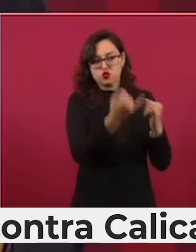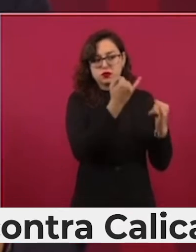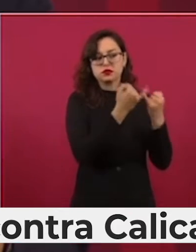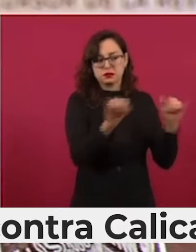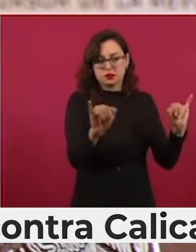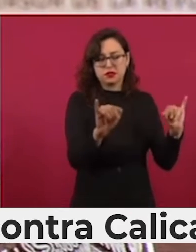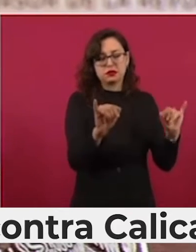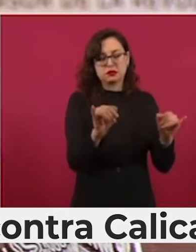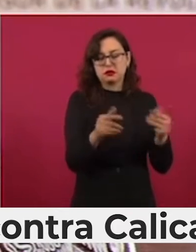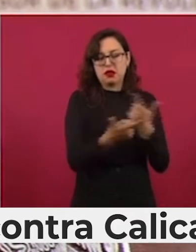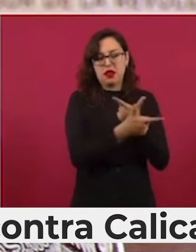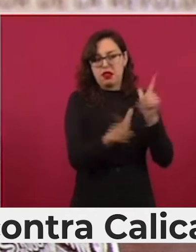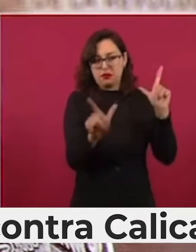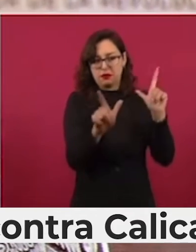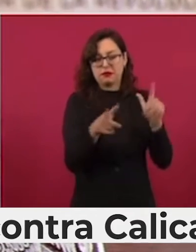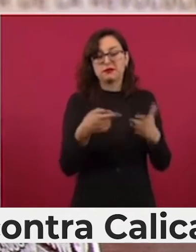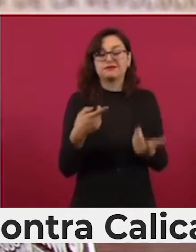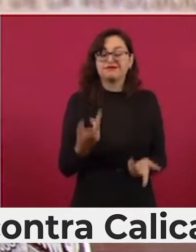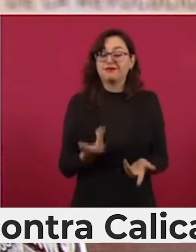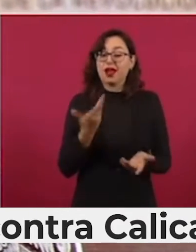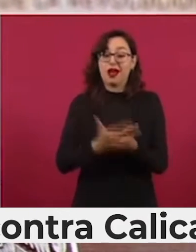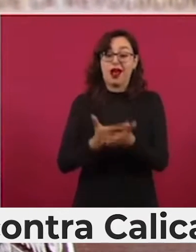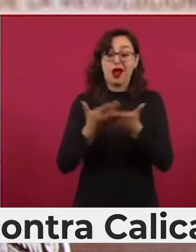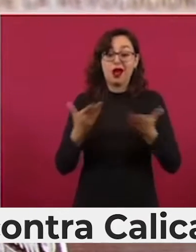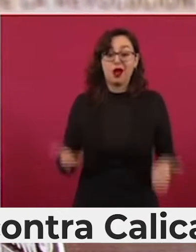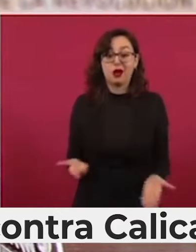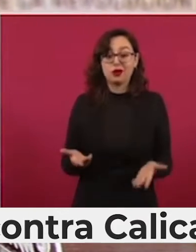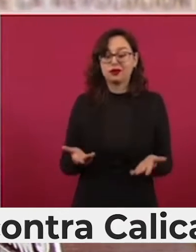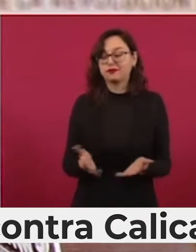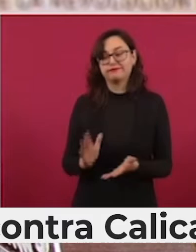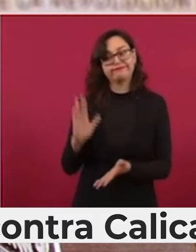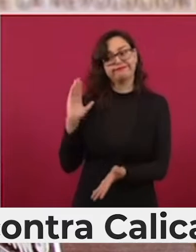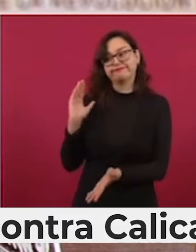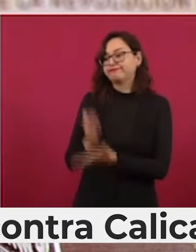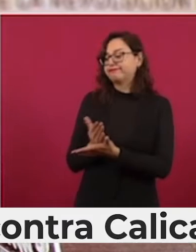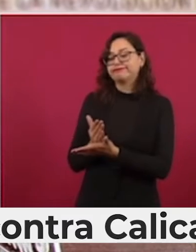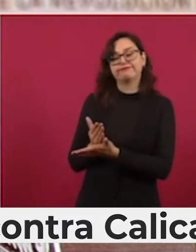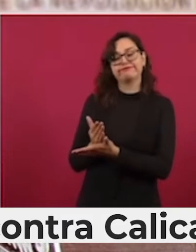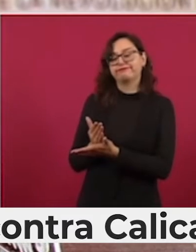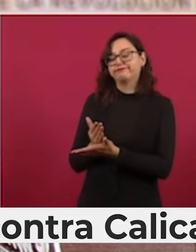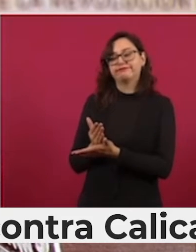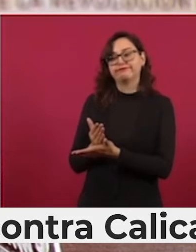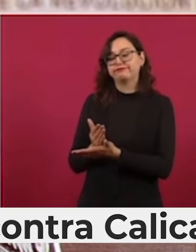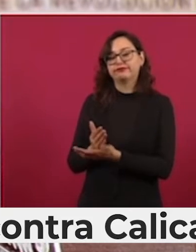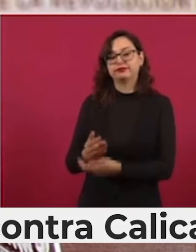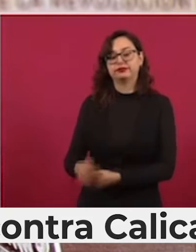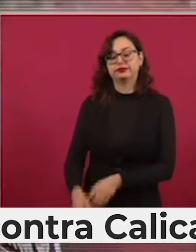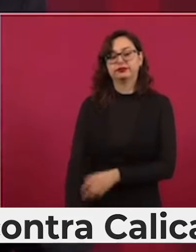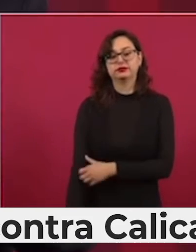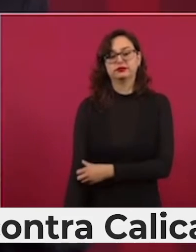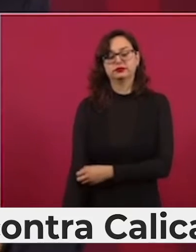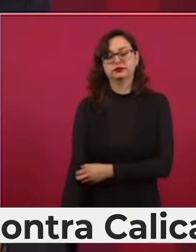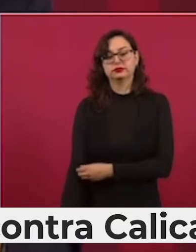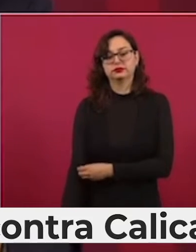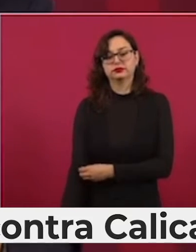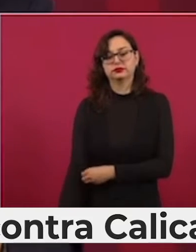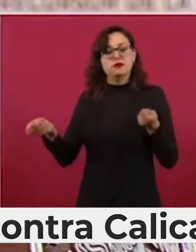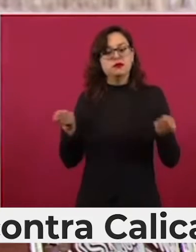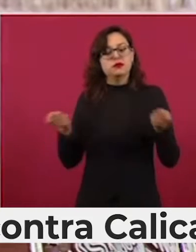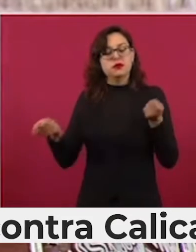libre. Pero eso ya se terminó y ellos se resisten,